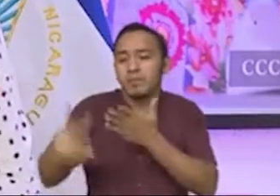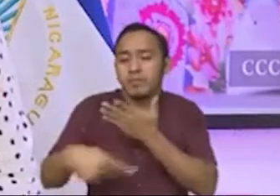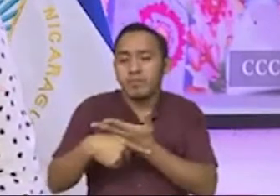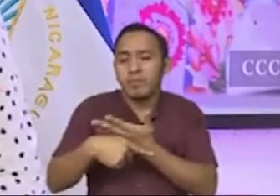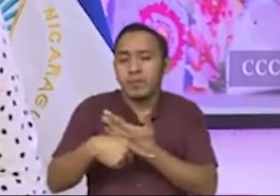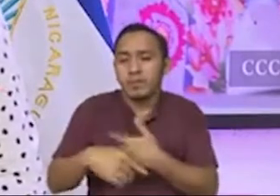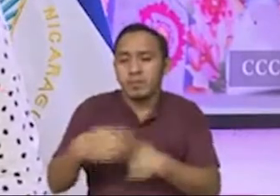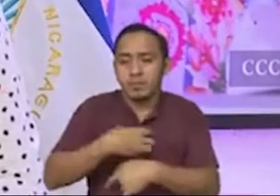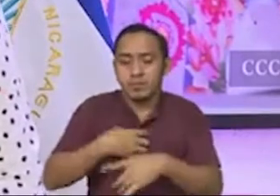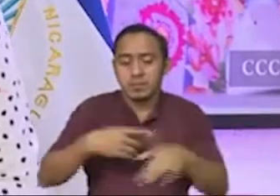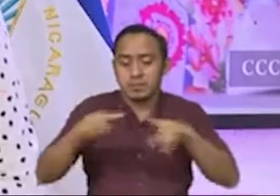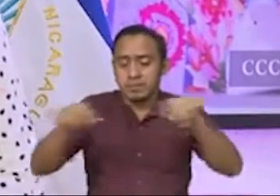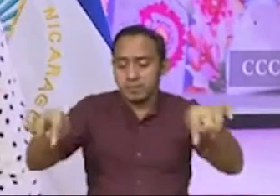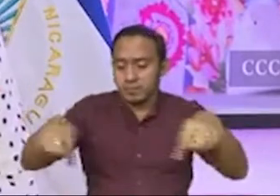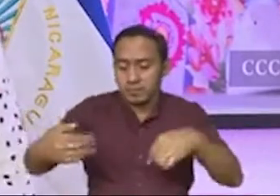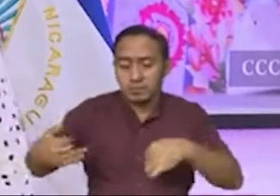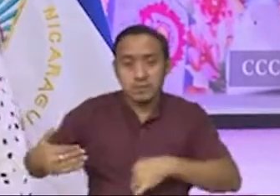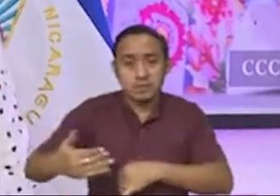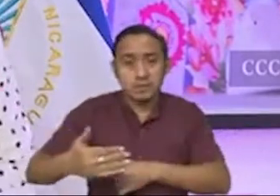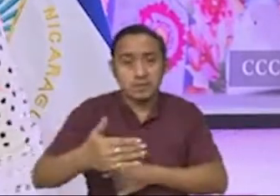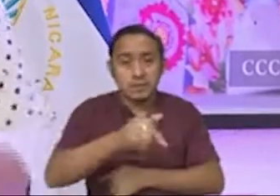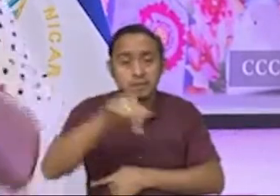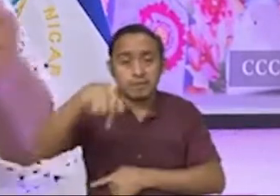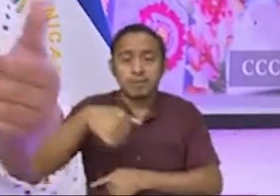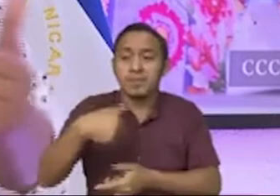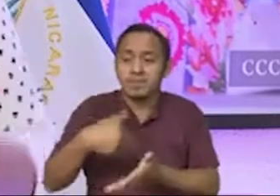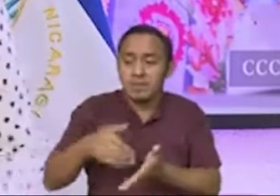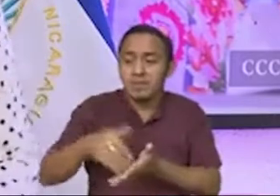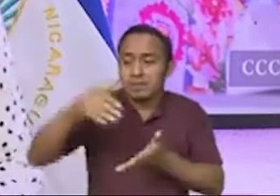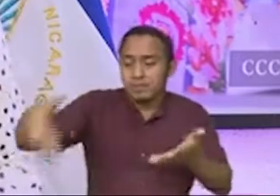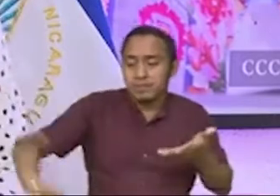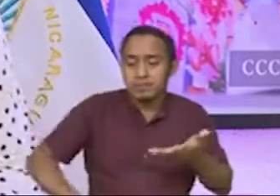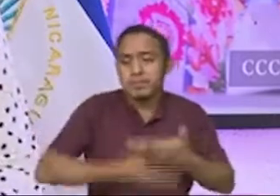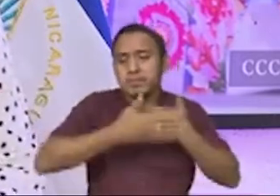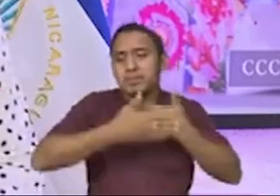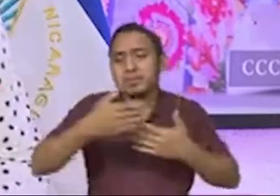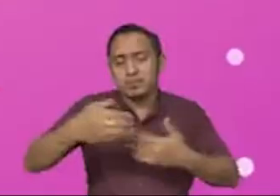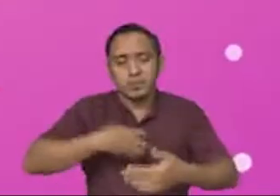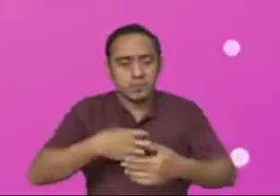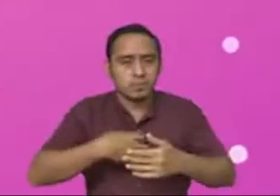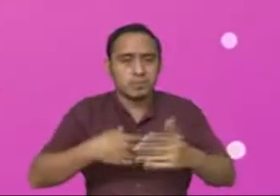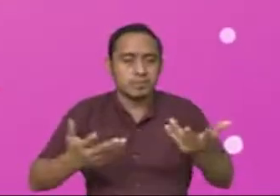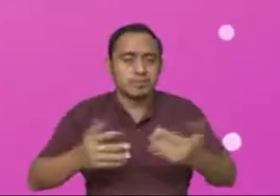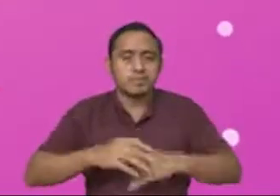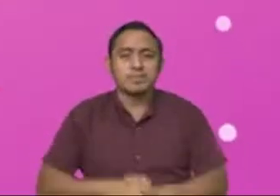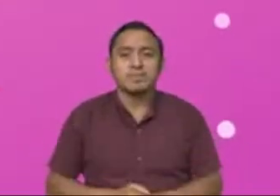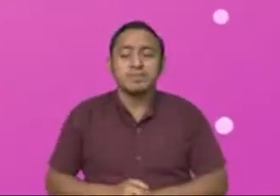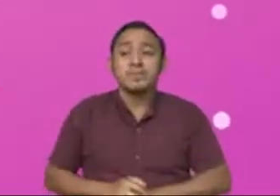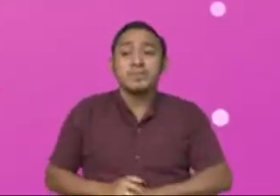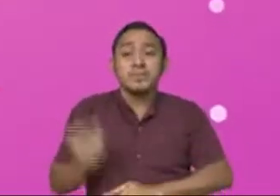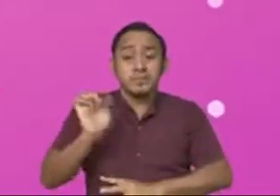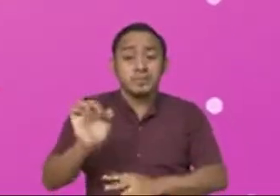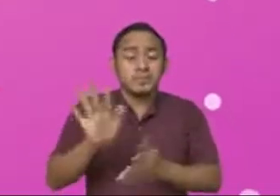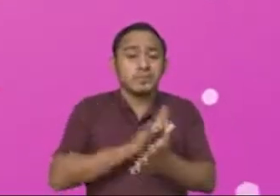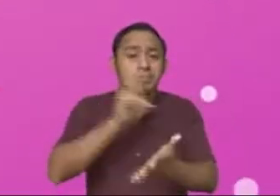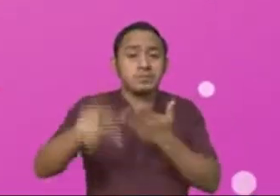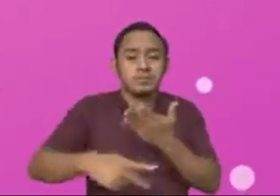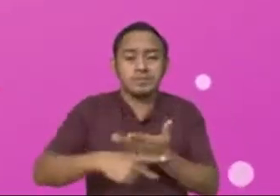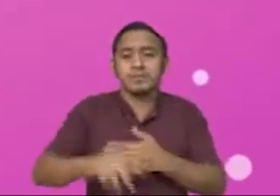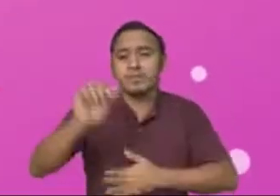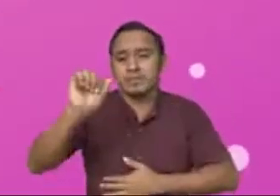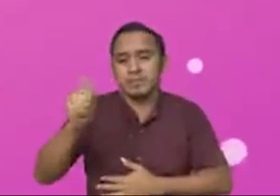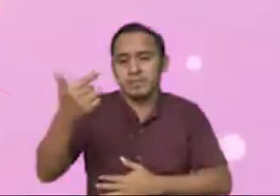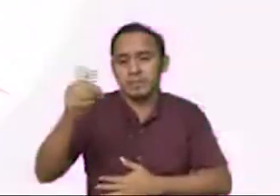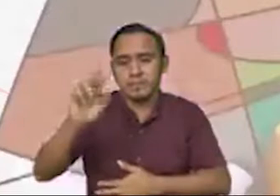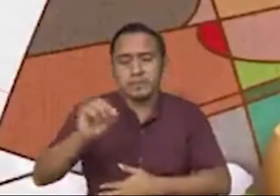es la crianza de peces en estanque que facilita ir complementando ese patio saludable. El mapa interactivo está disponible en el sitio